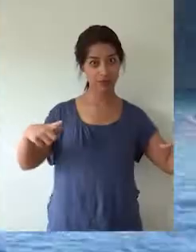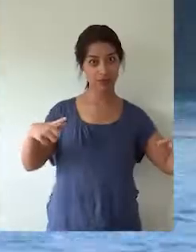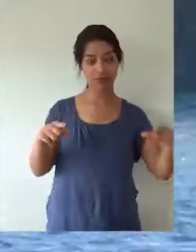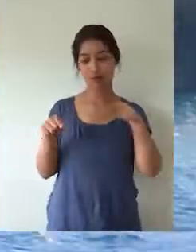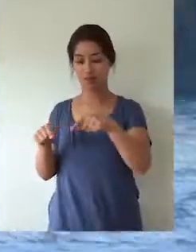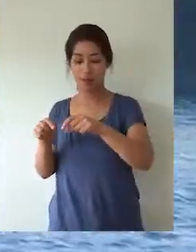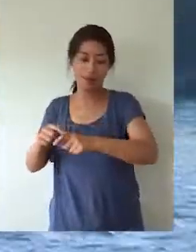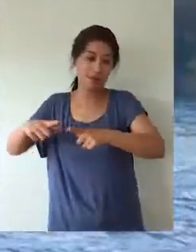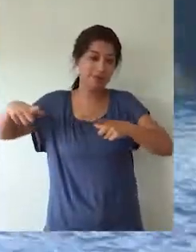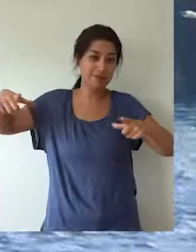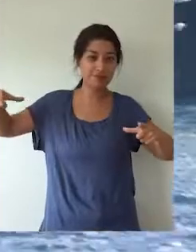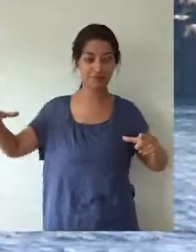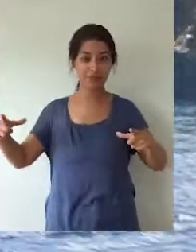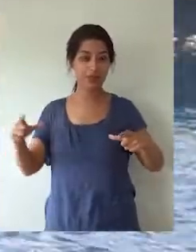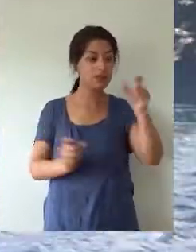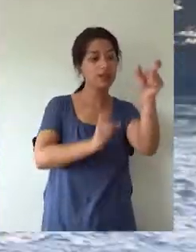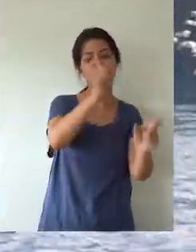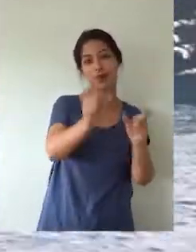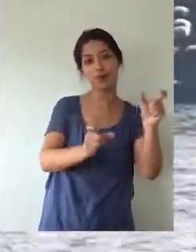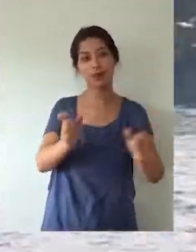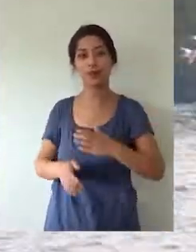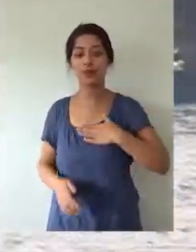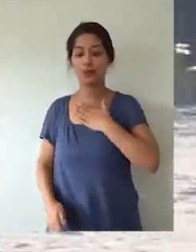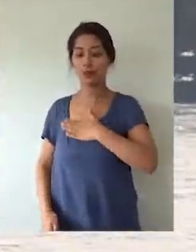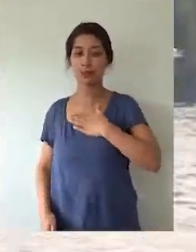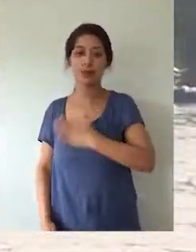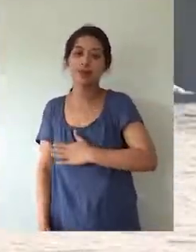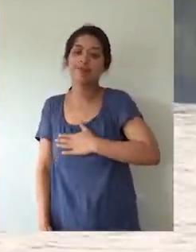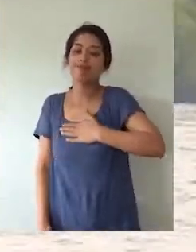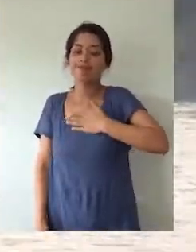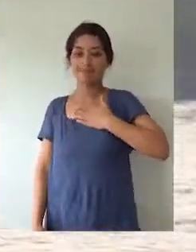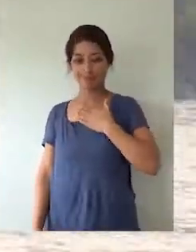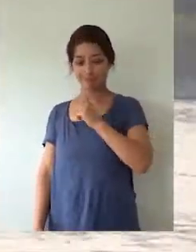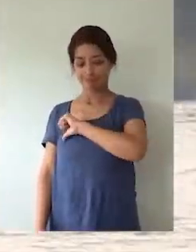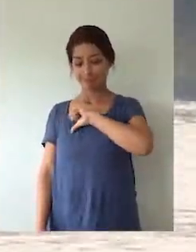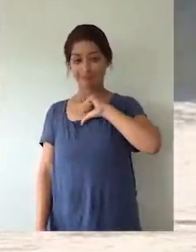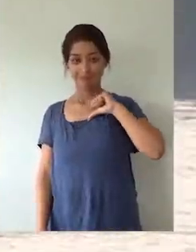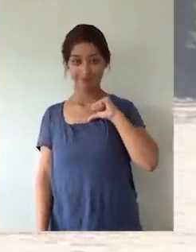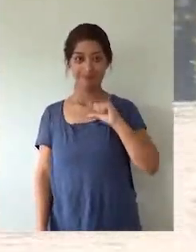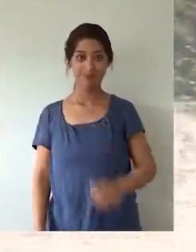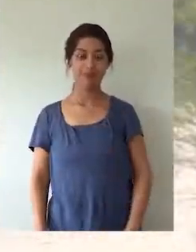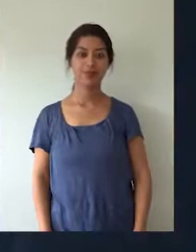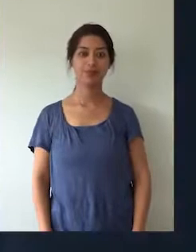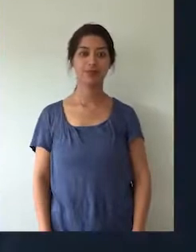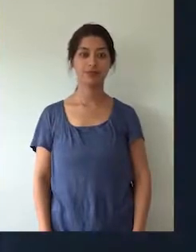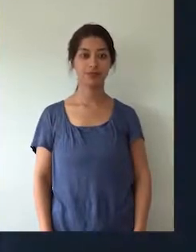con la que hartas poblaciones se han abastecido. Tiene mucho valor sentimental igual para las personas que han vivido acá.